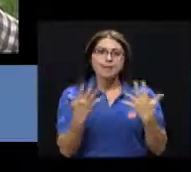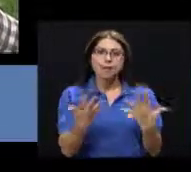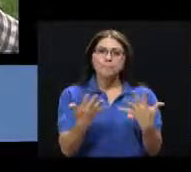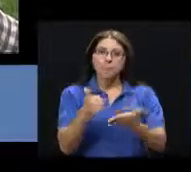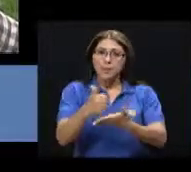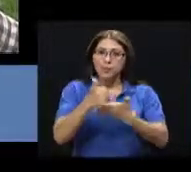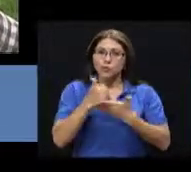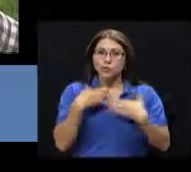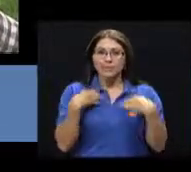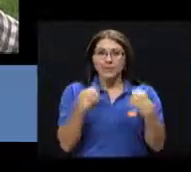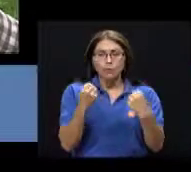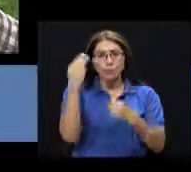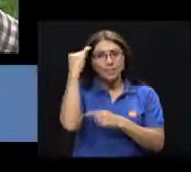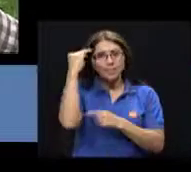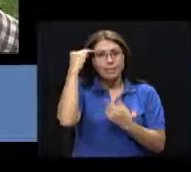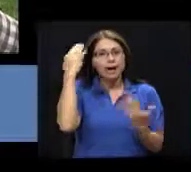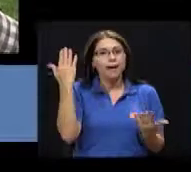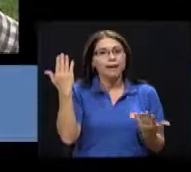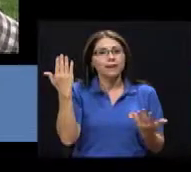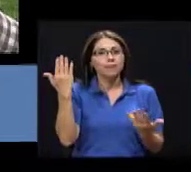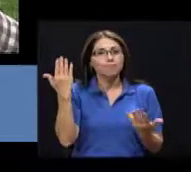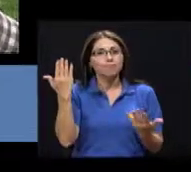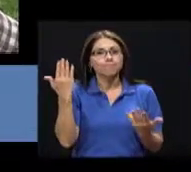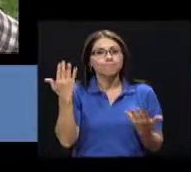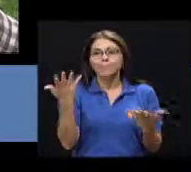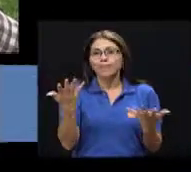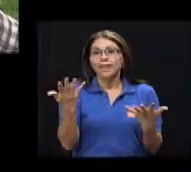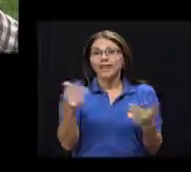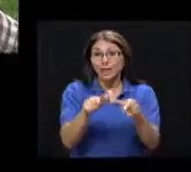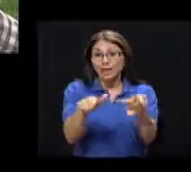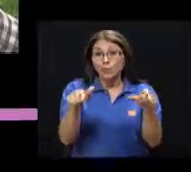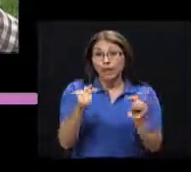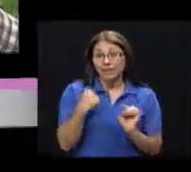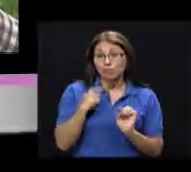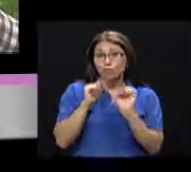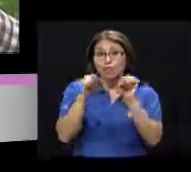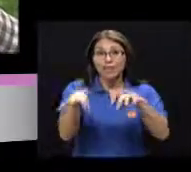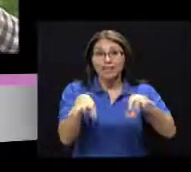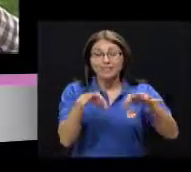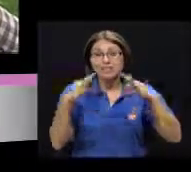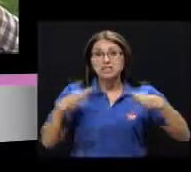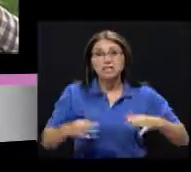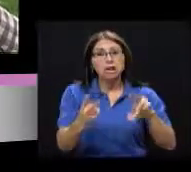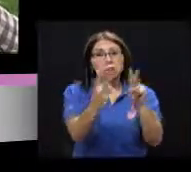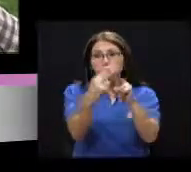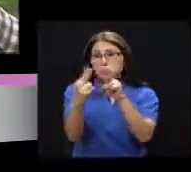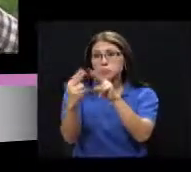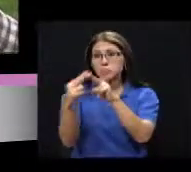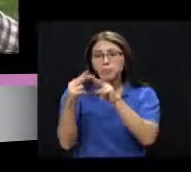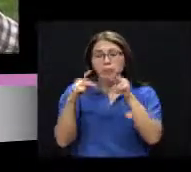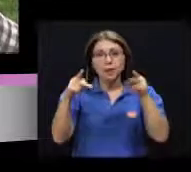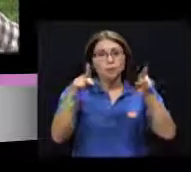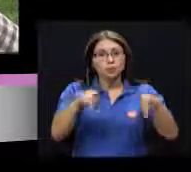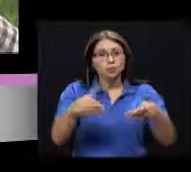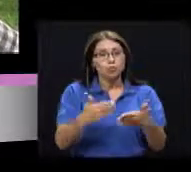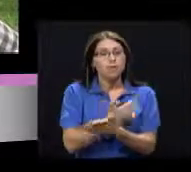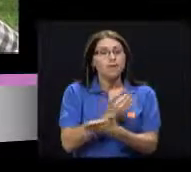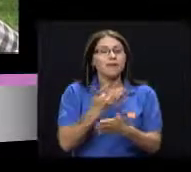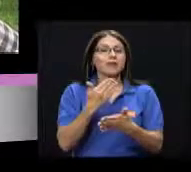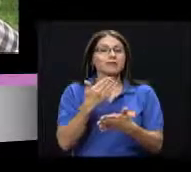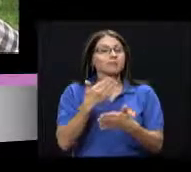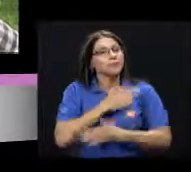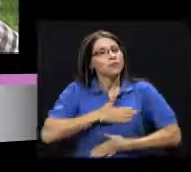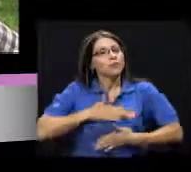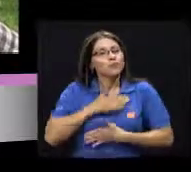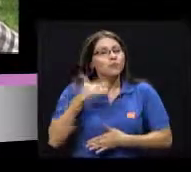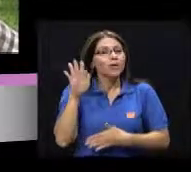me ayuda en mi salud mental, en el lugar al que asisto conozco nuevas personas, disfruto de la